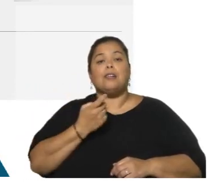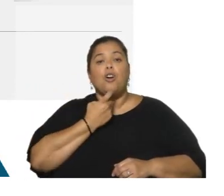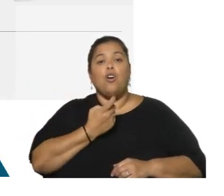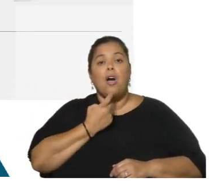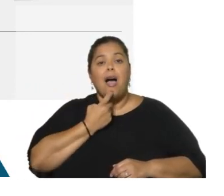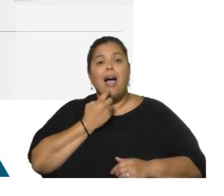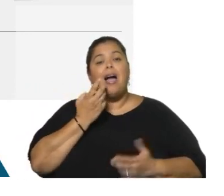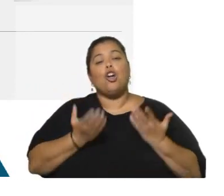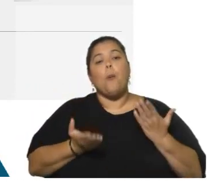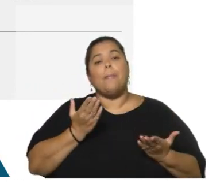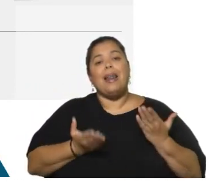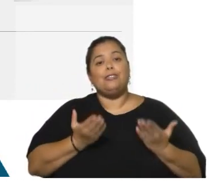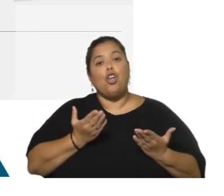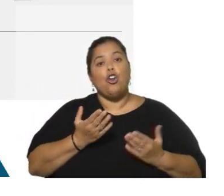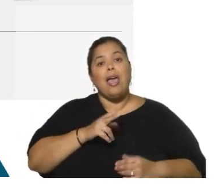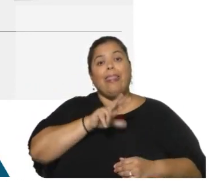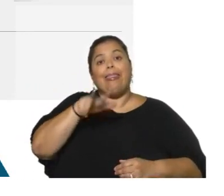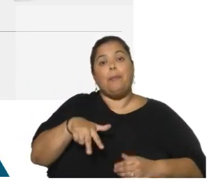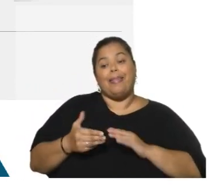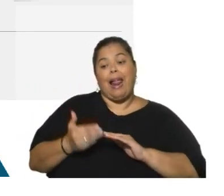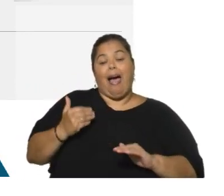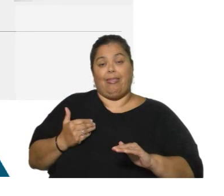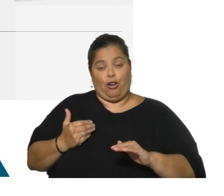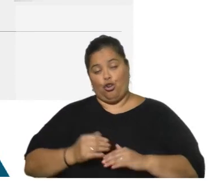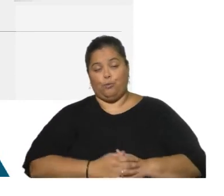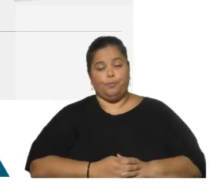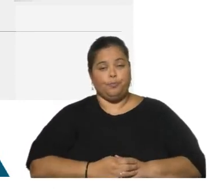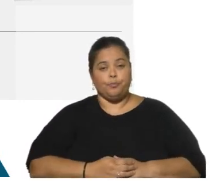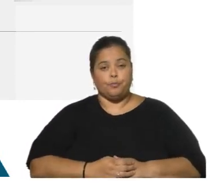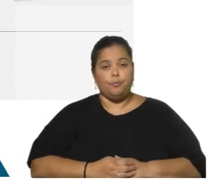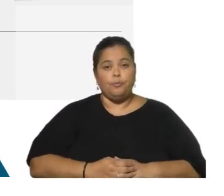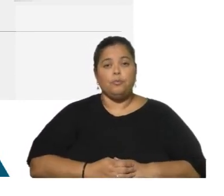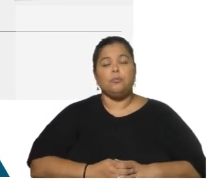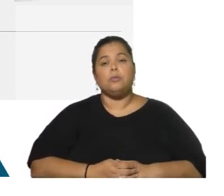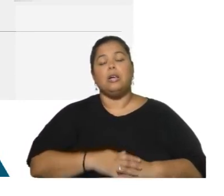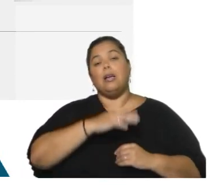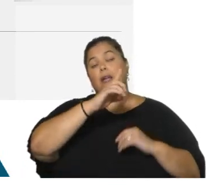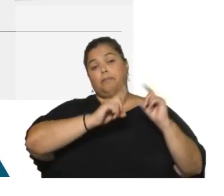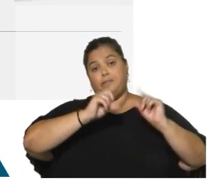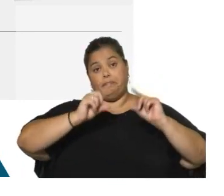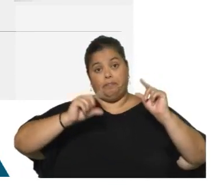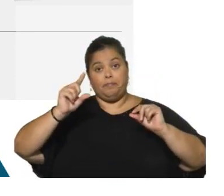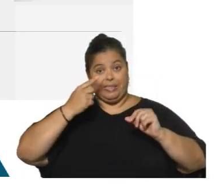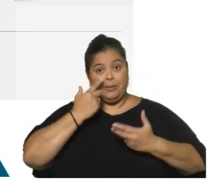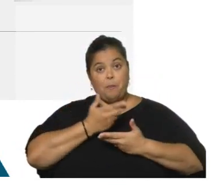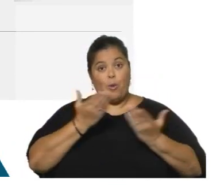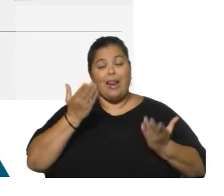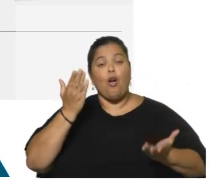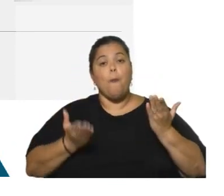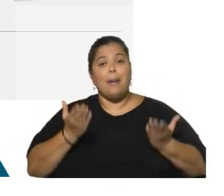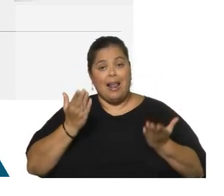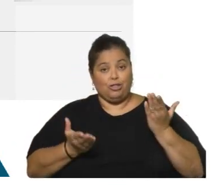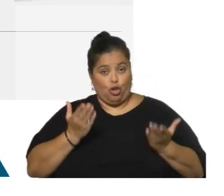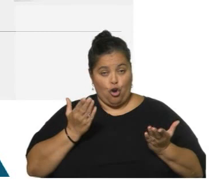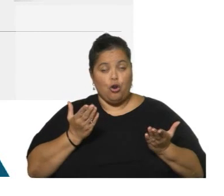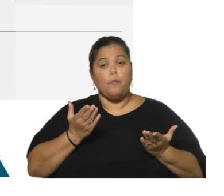previo, es el desestacionalizado. Cualquiera de las dos mediciones lo refleja, pero es más elocuente en la comparación desestacionalizada,